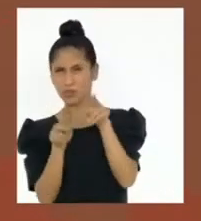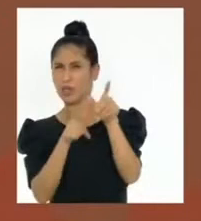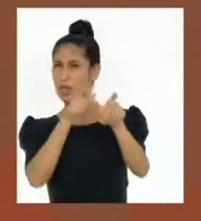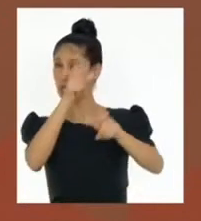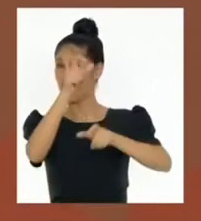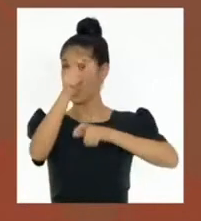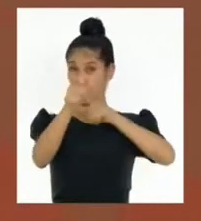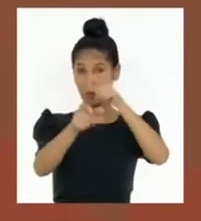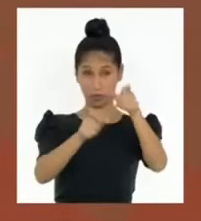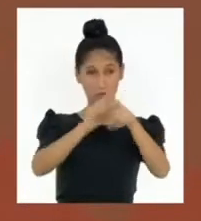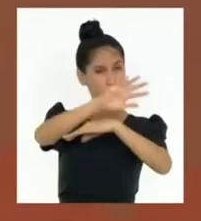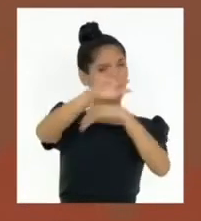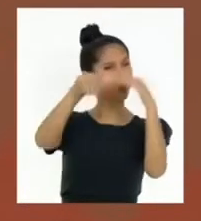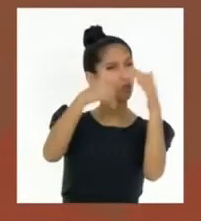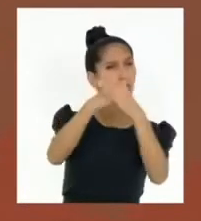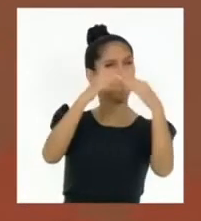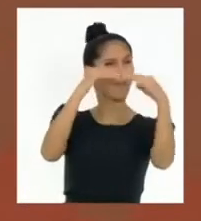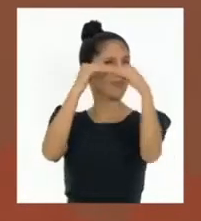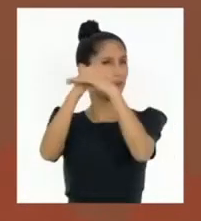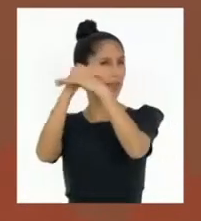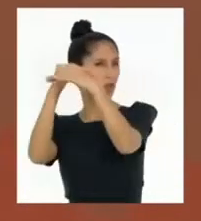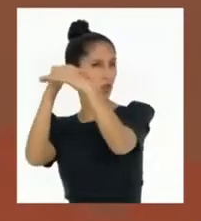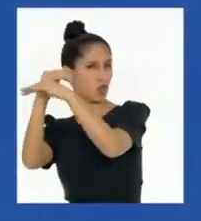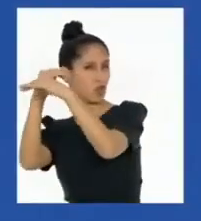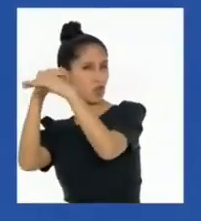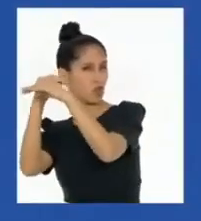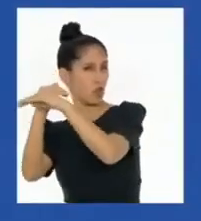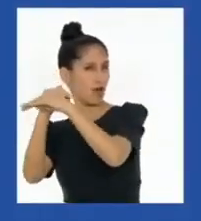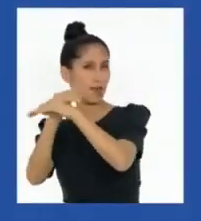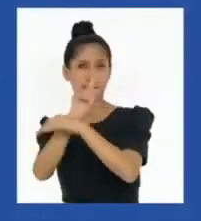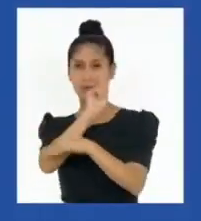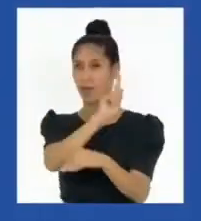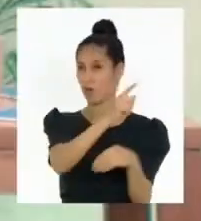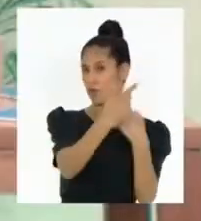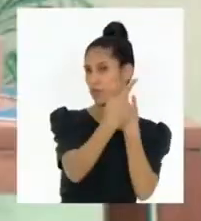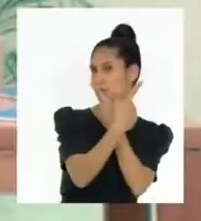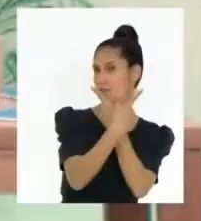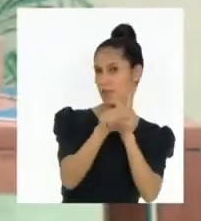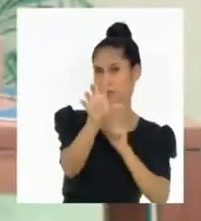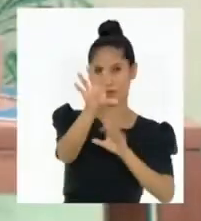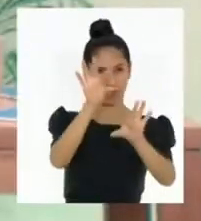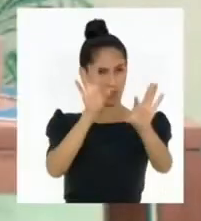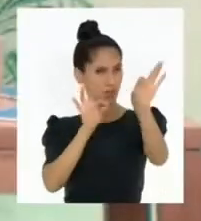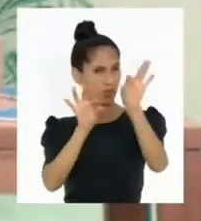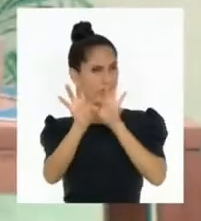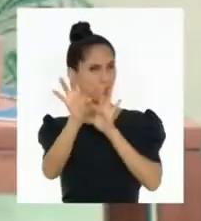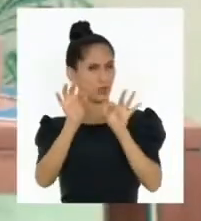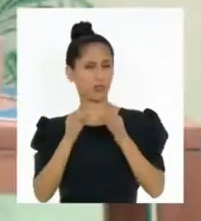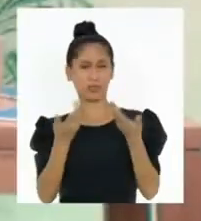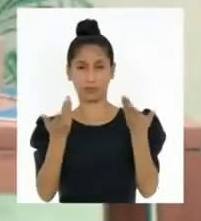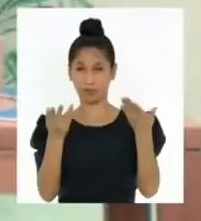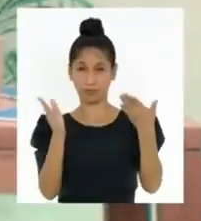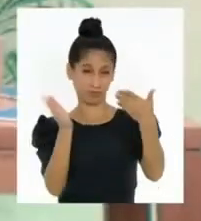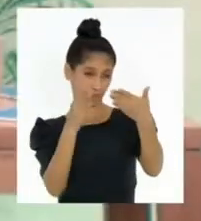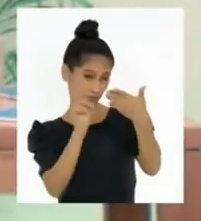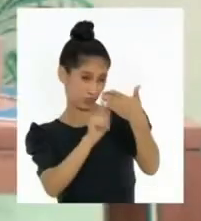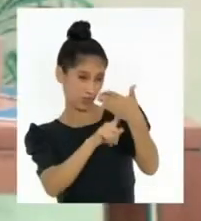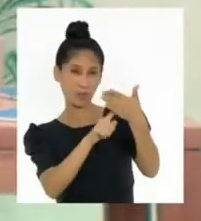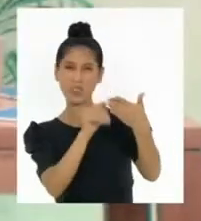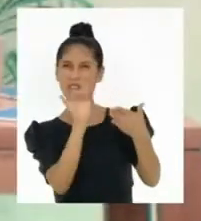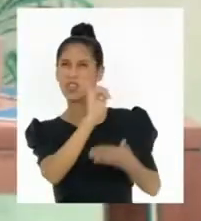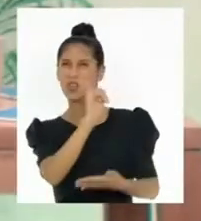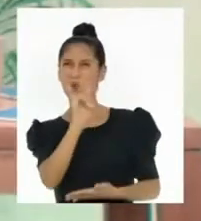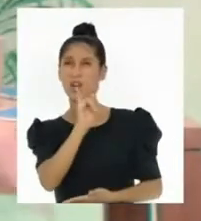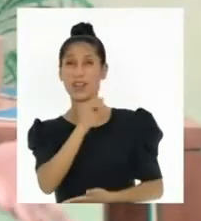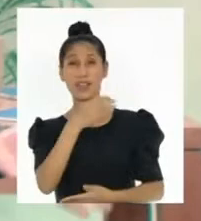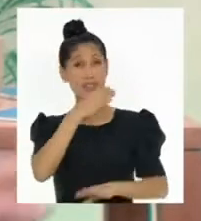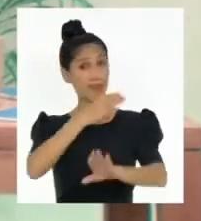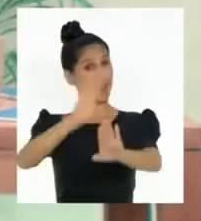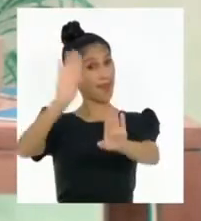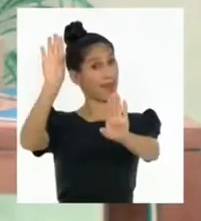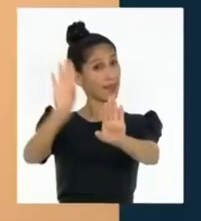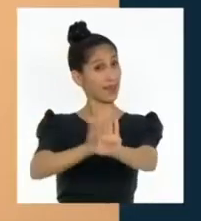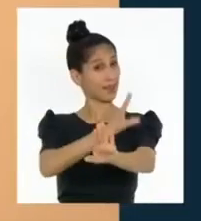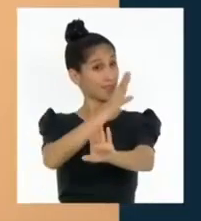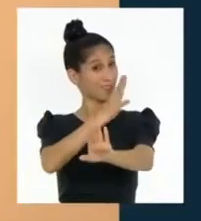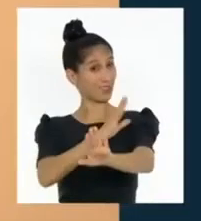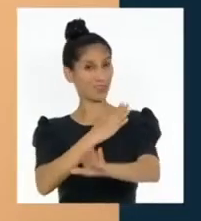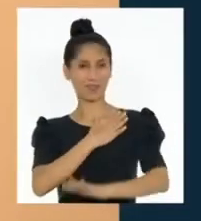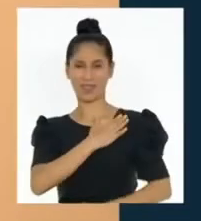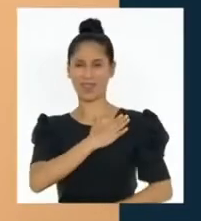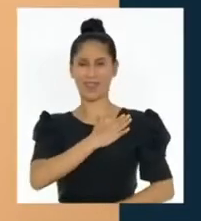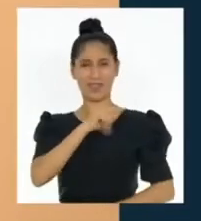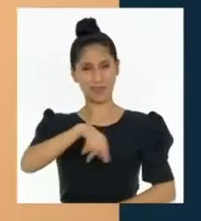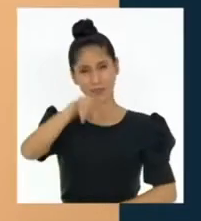son iguales entre sí y son libres por nacimiento. Tal como lo dice el himno nacional, ¡somos libres!